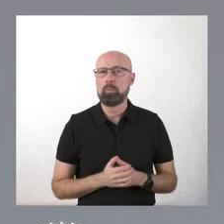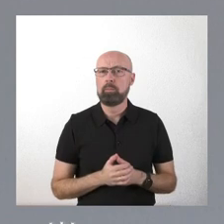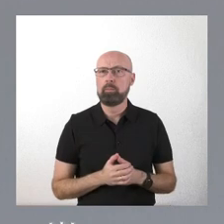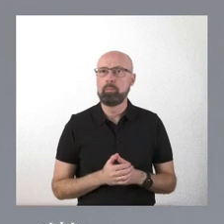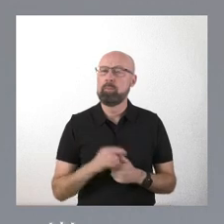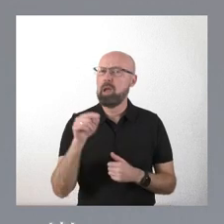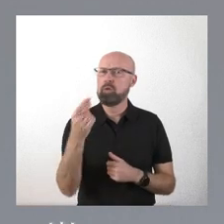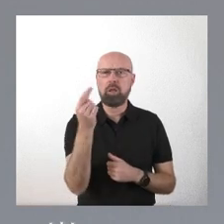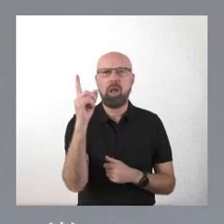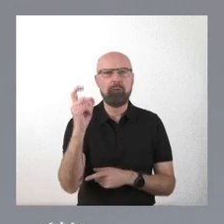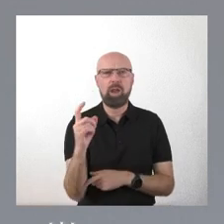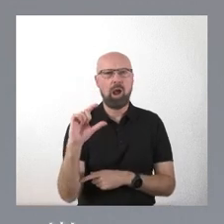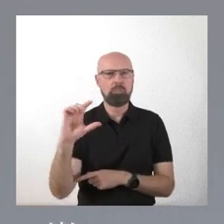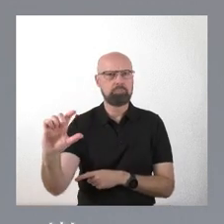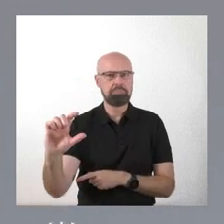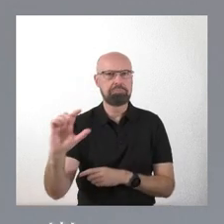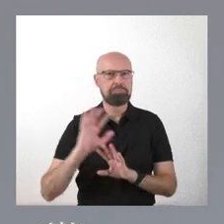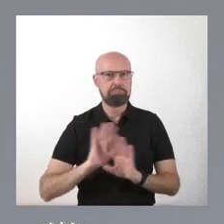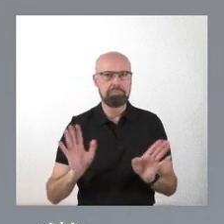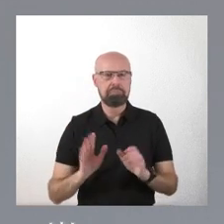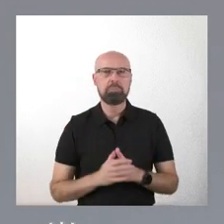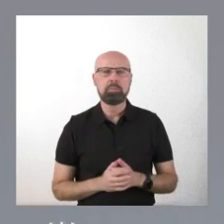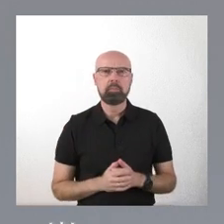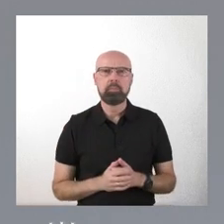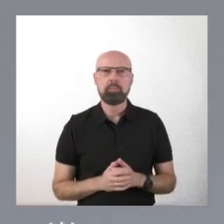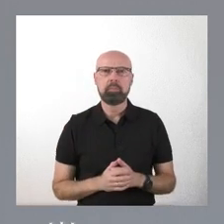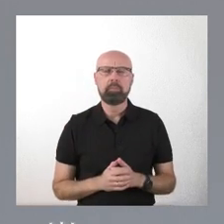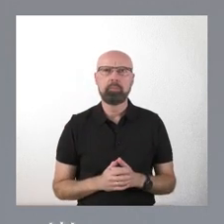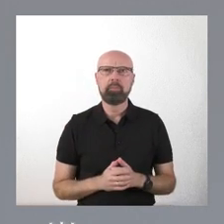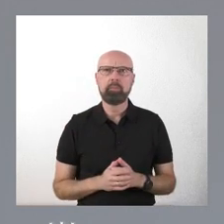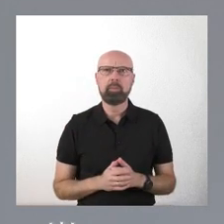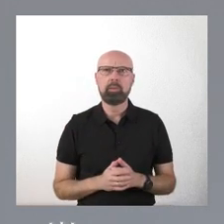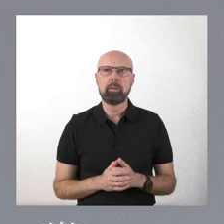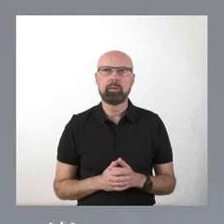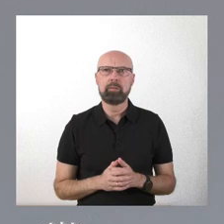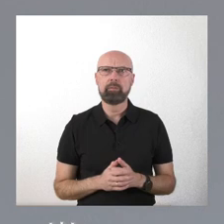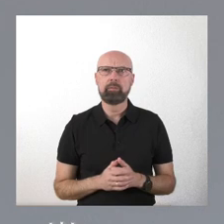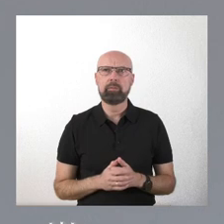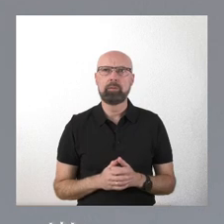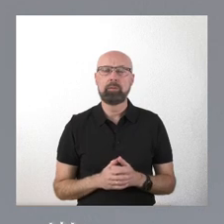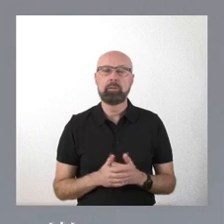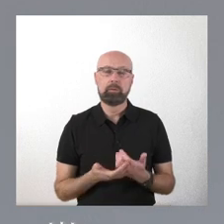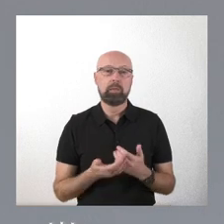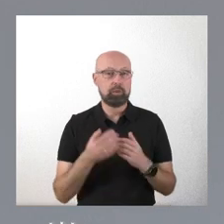fijos en el presupuesto anual